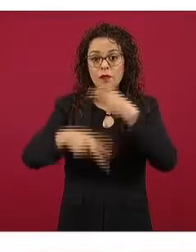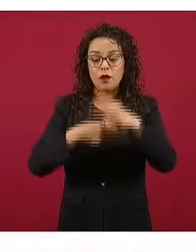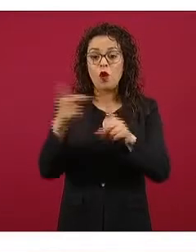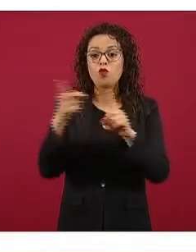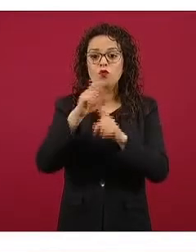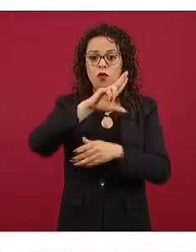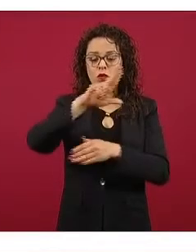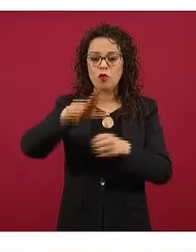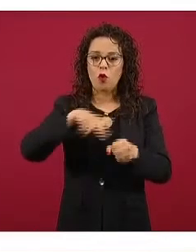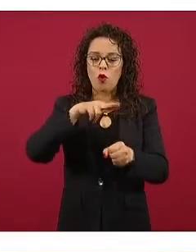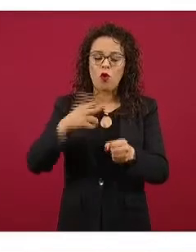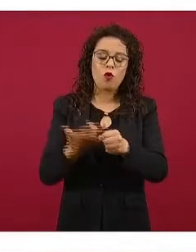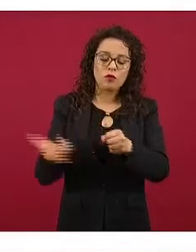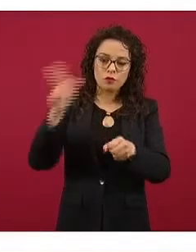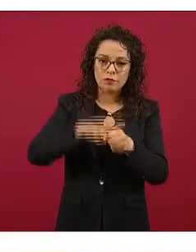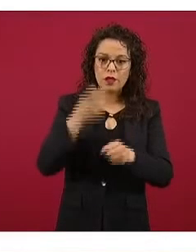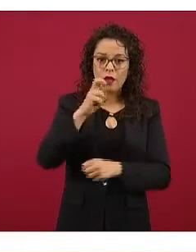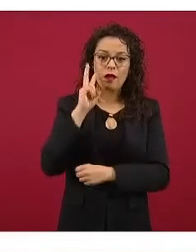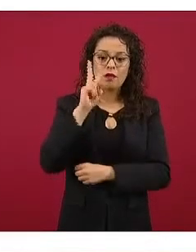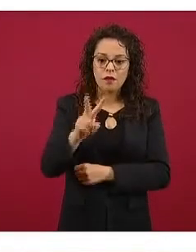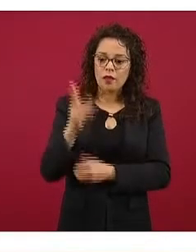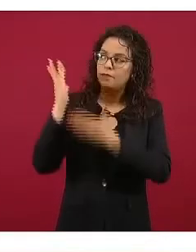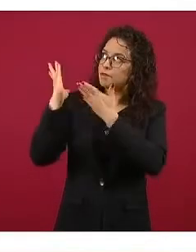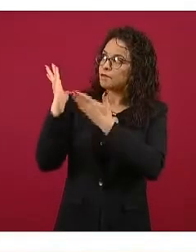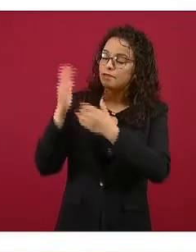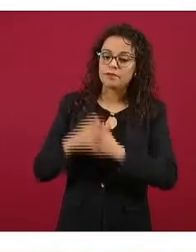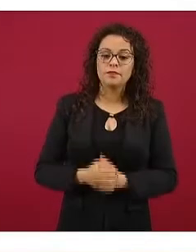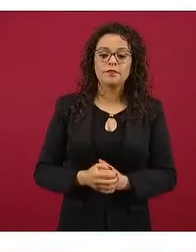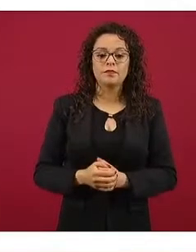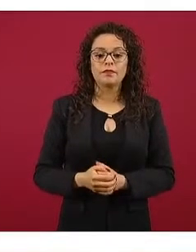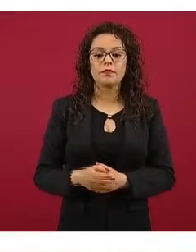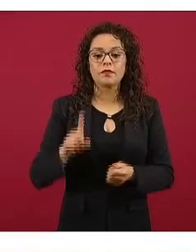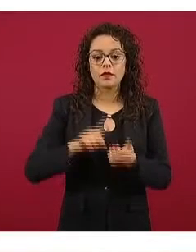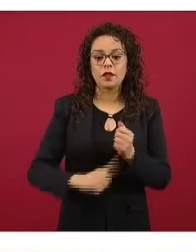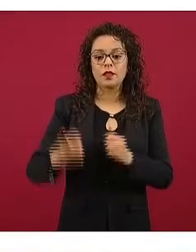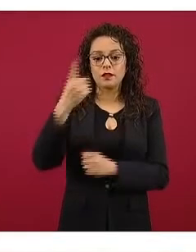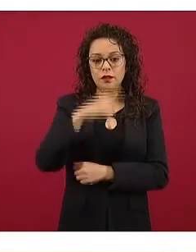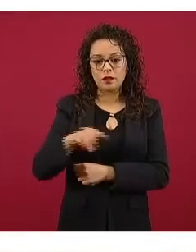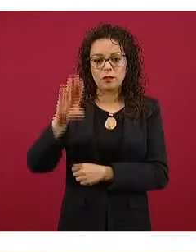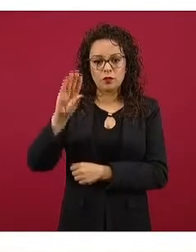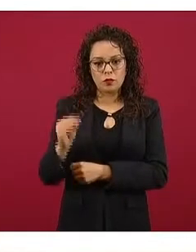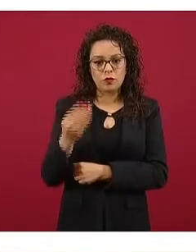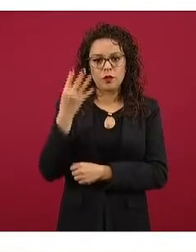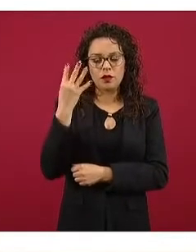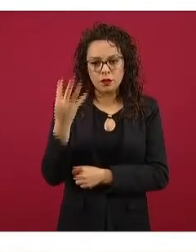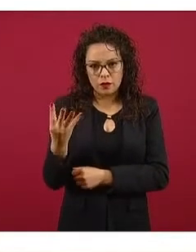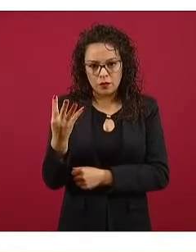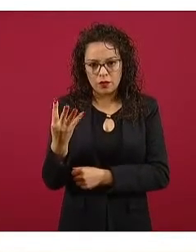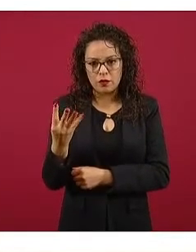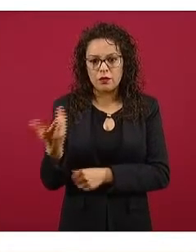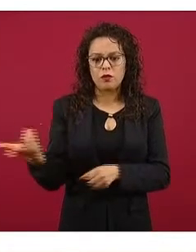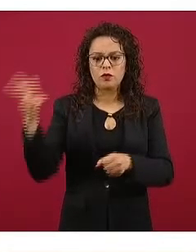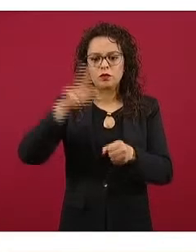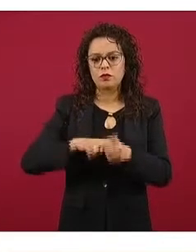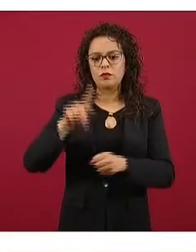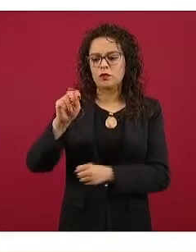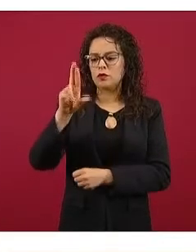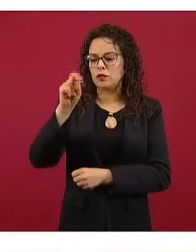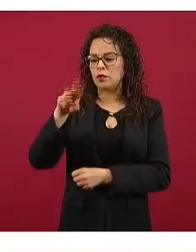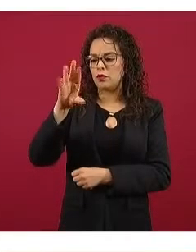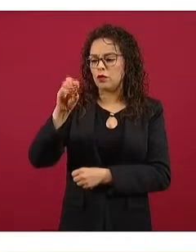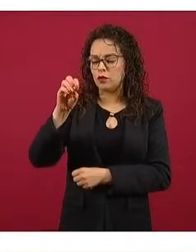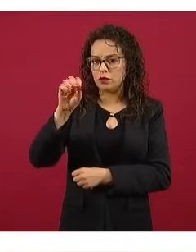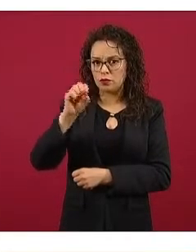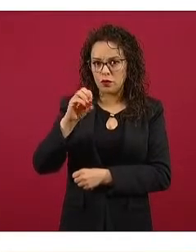mismo hospital, un hospital de Naucalpan, la 194, que el hospital de Troncoso, el autódromo,